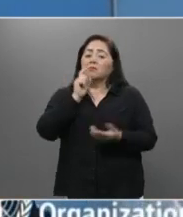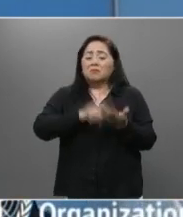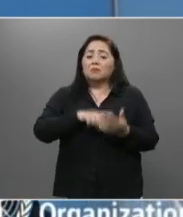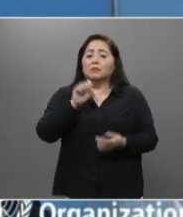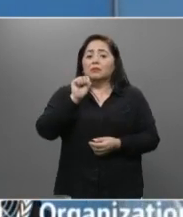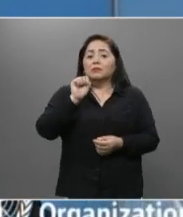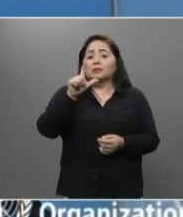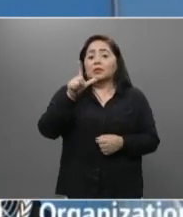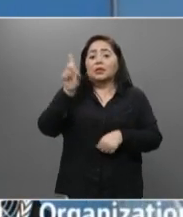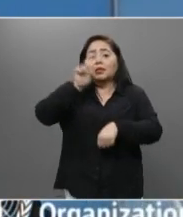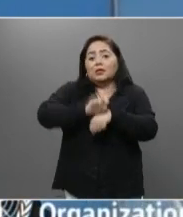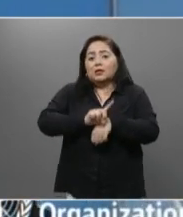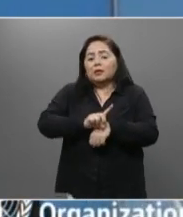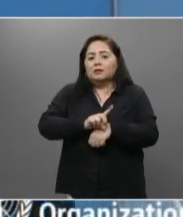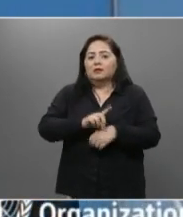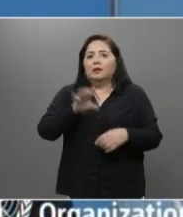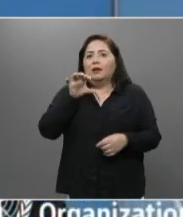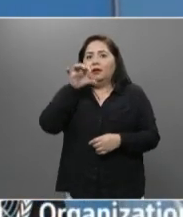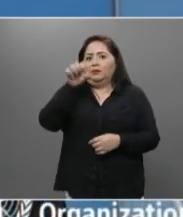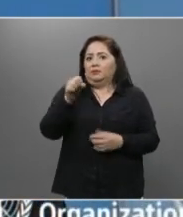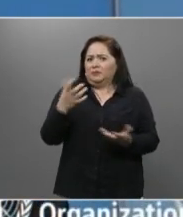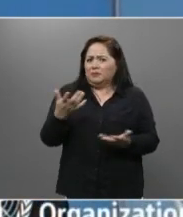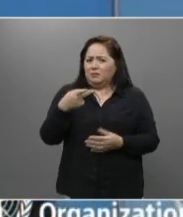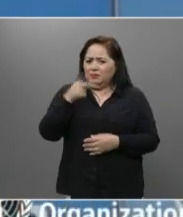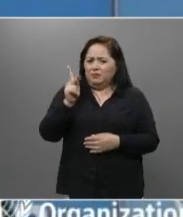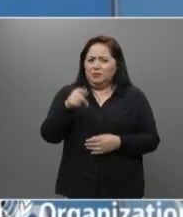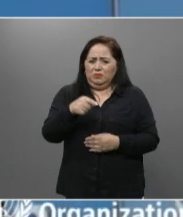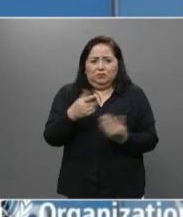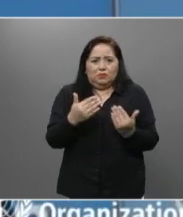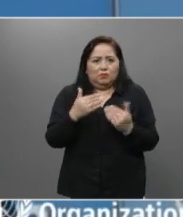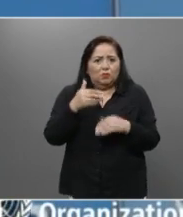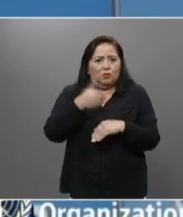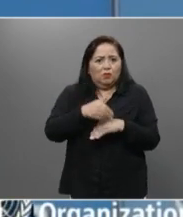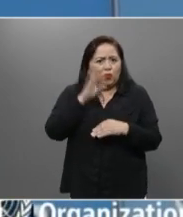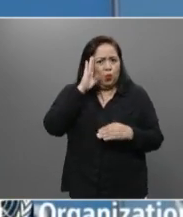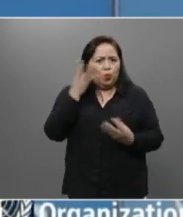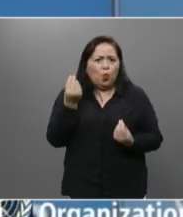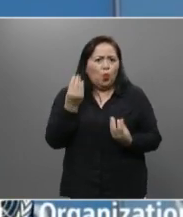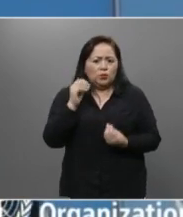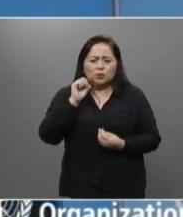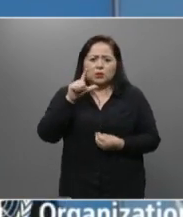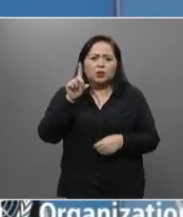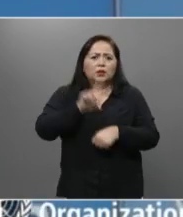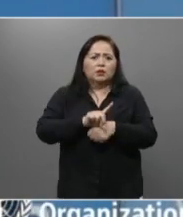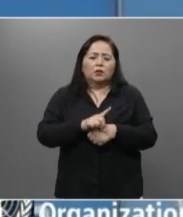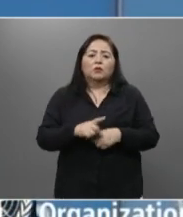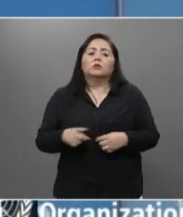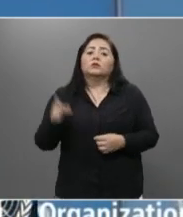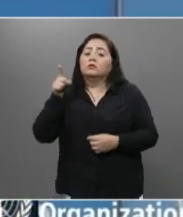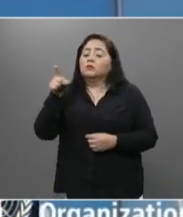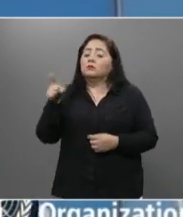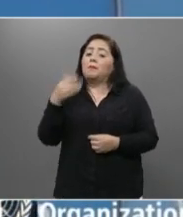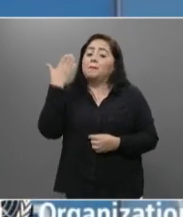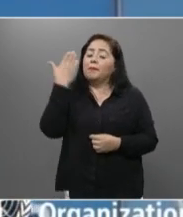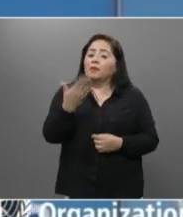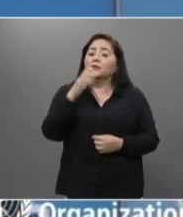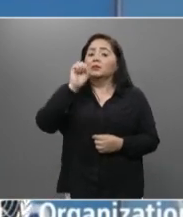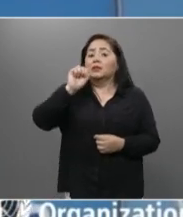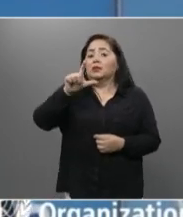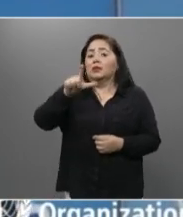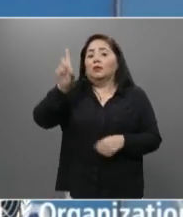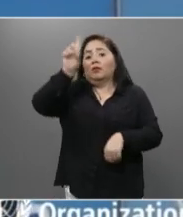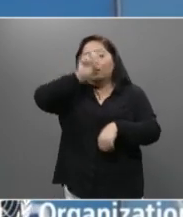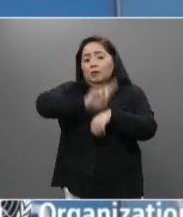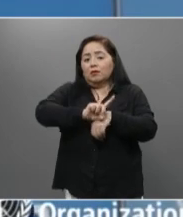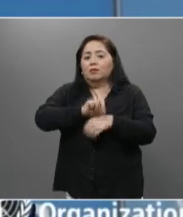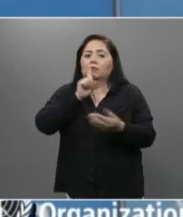67 días alcanzar, oiga este dato porque es brutal, tomó 67